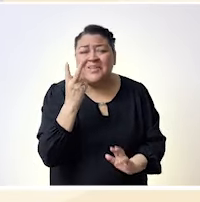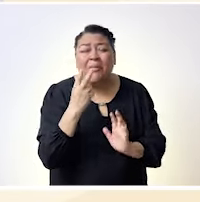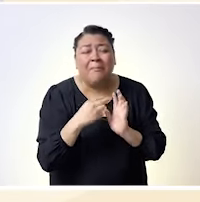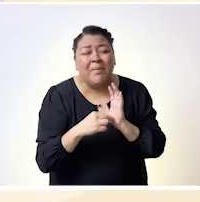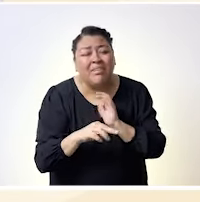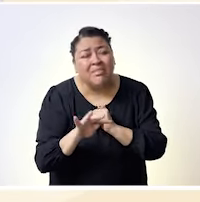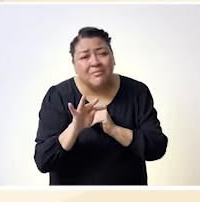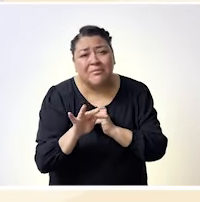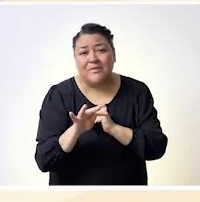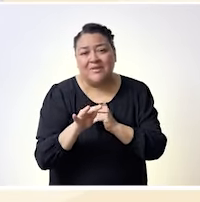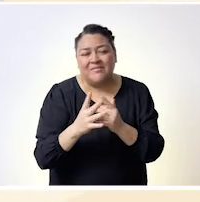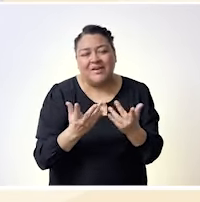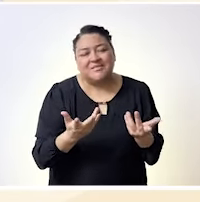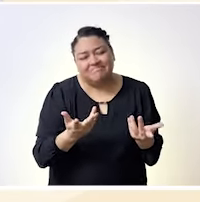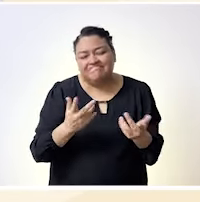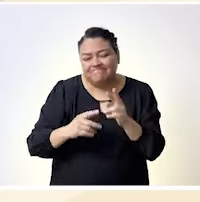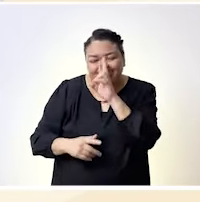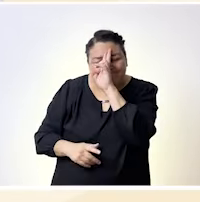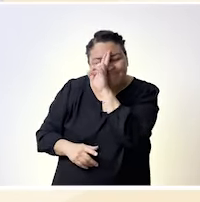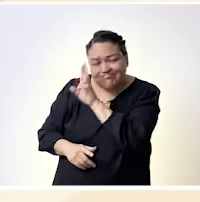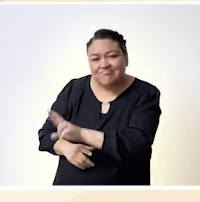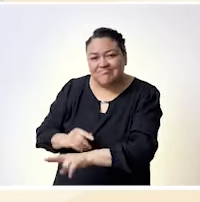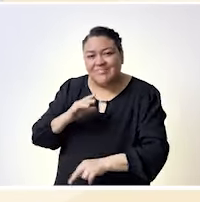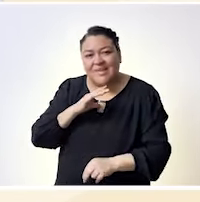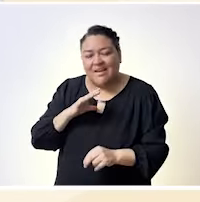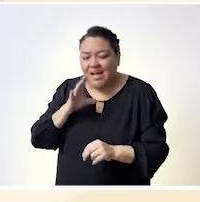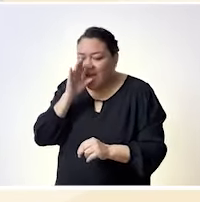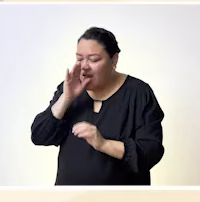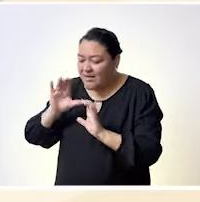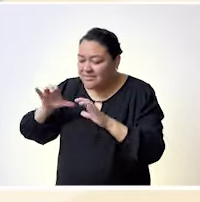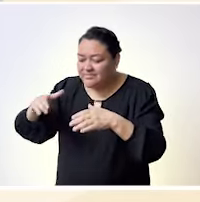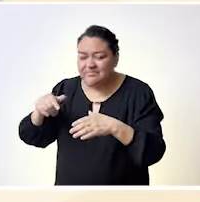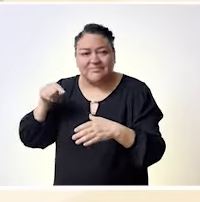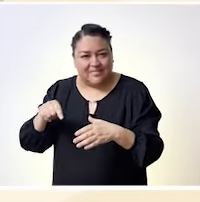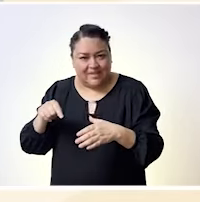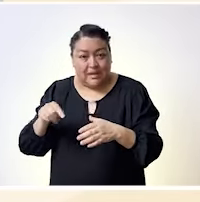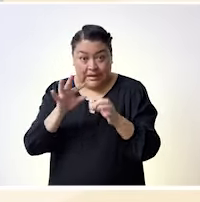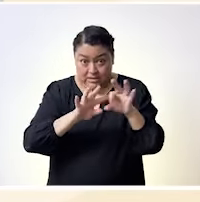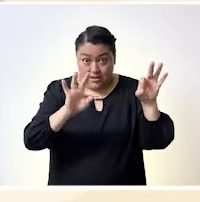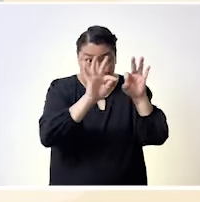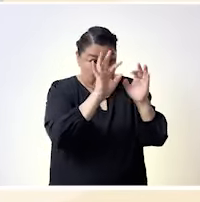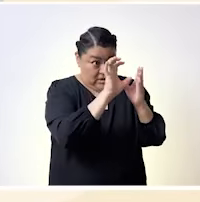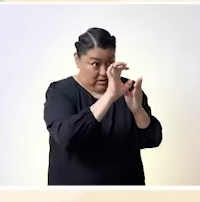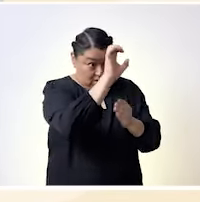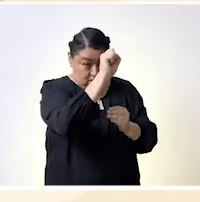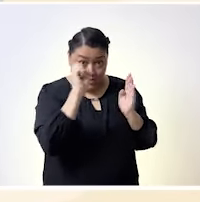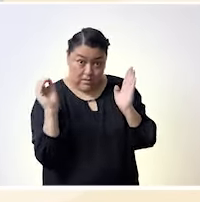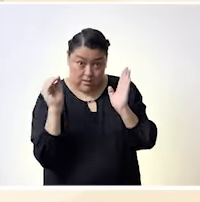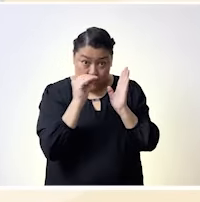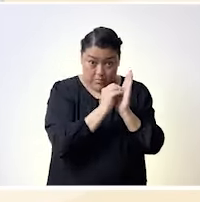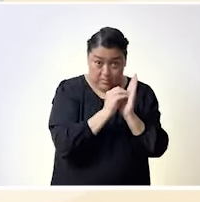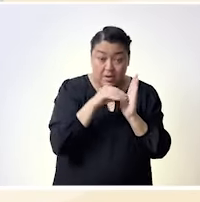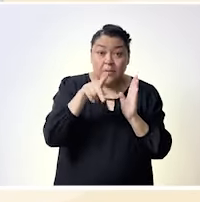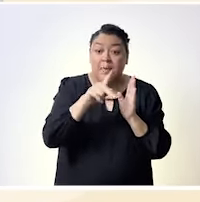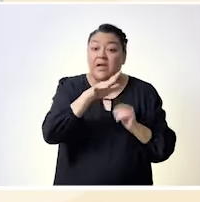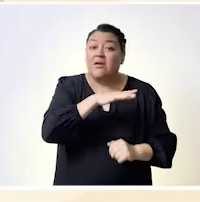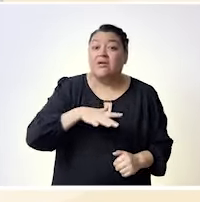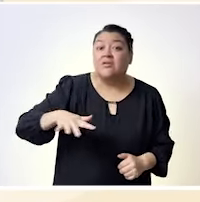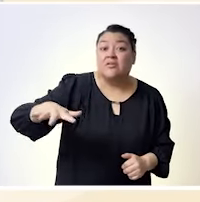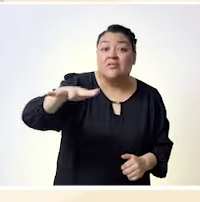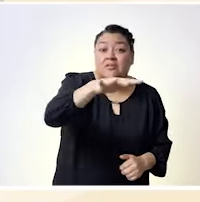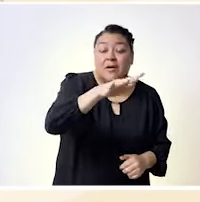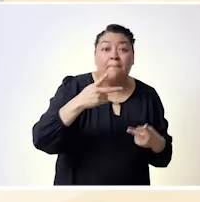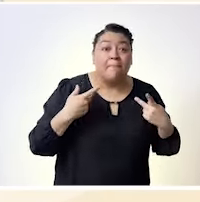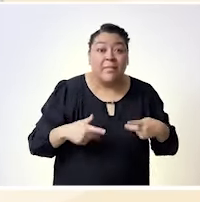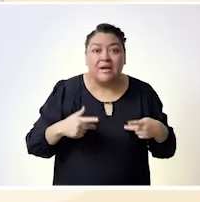mayor riesgo de morir durante el parto, asociado a estos prejuicios de la colonialidad, en donde se puede pensar, ah, es que son